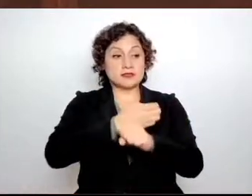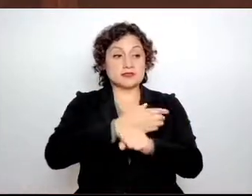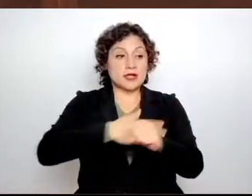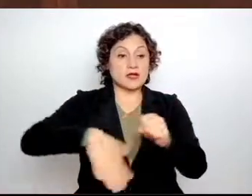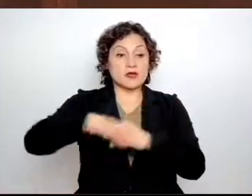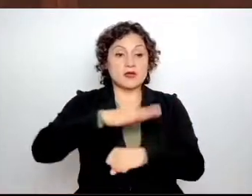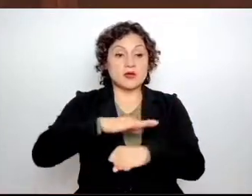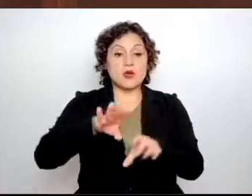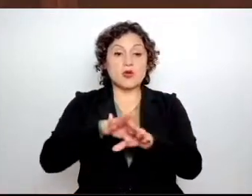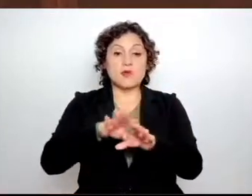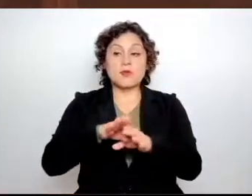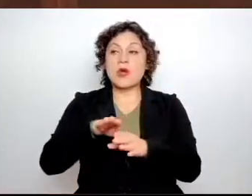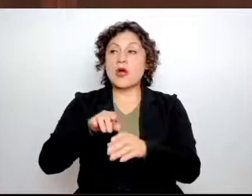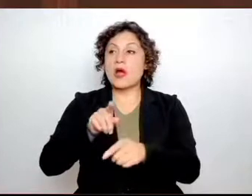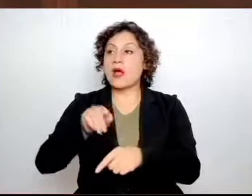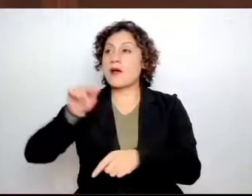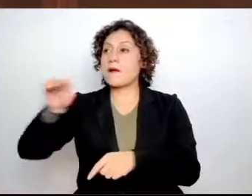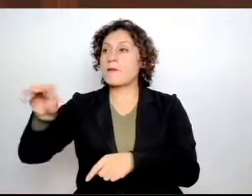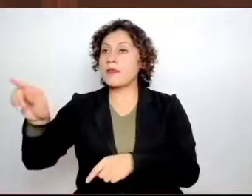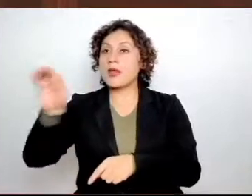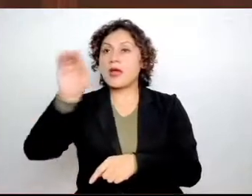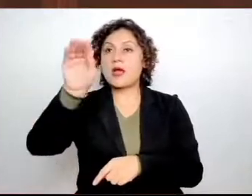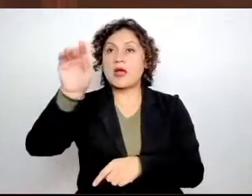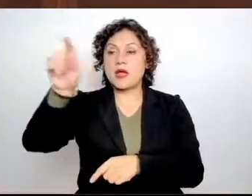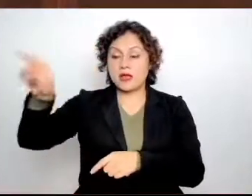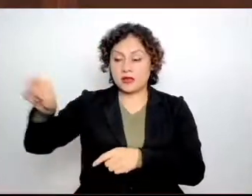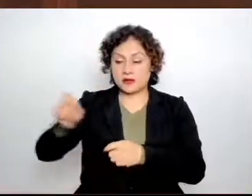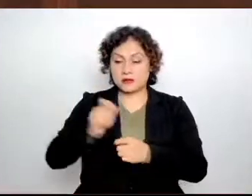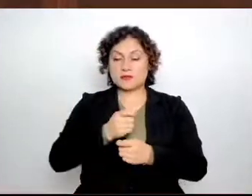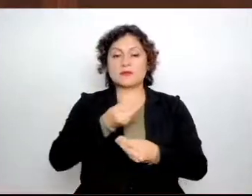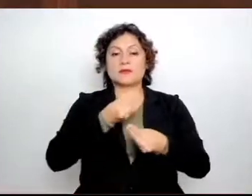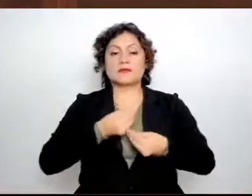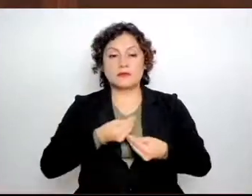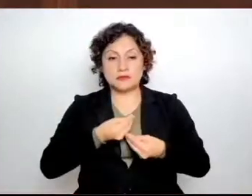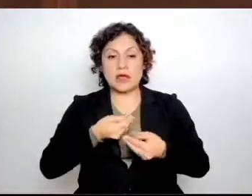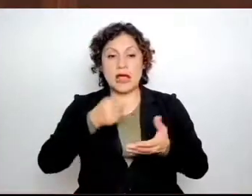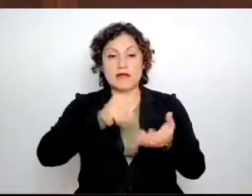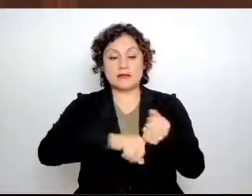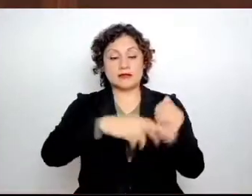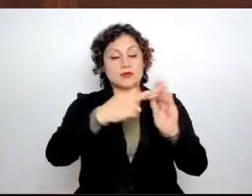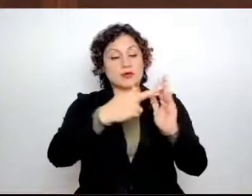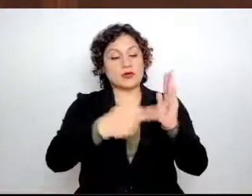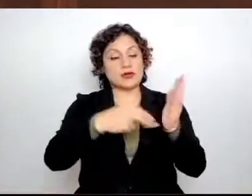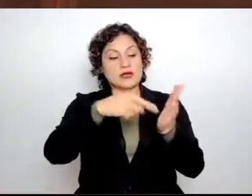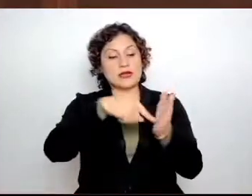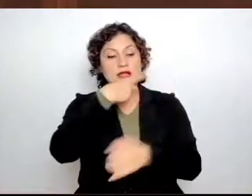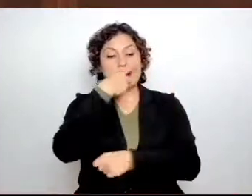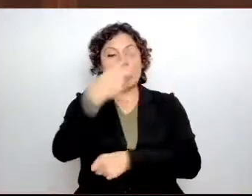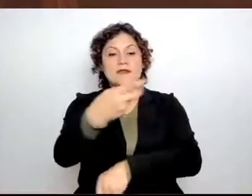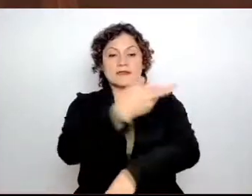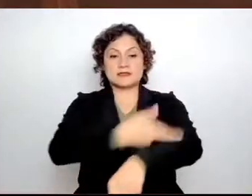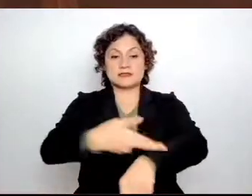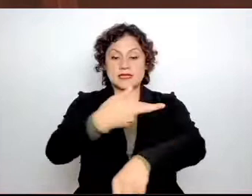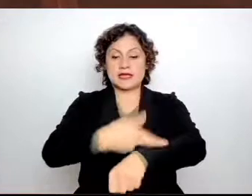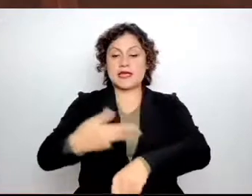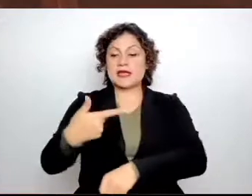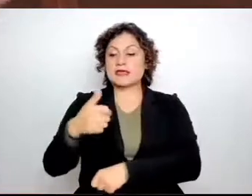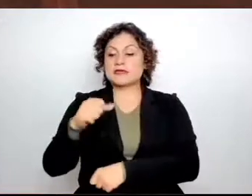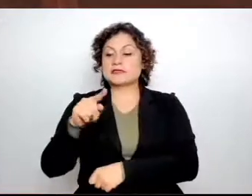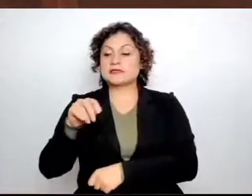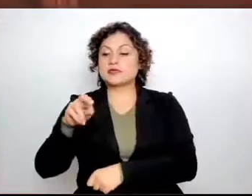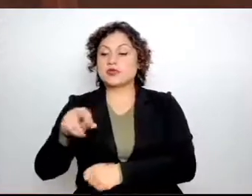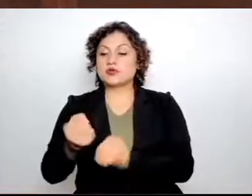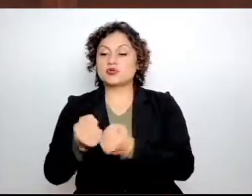intermediarios. En las reglas de operación del programa, se menciona al gestor social como la persona encargada de